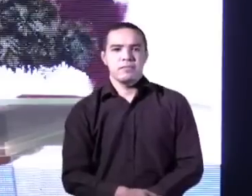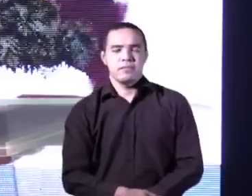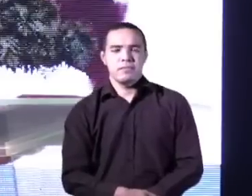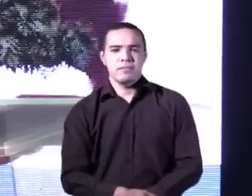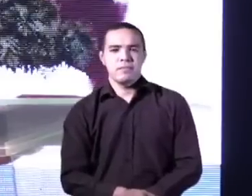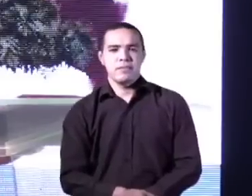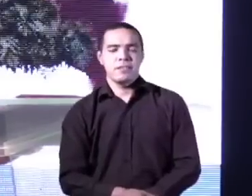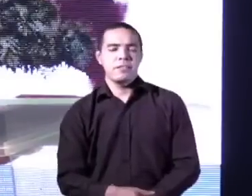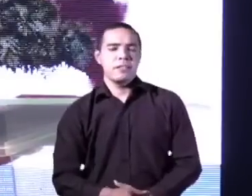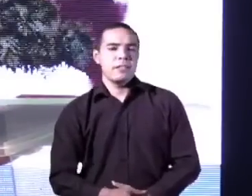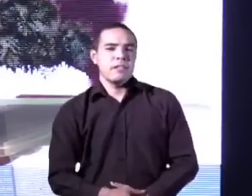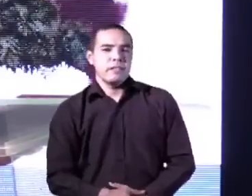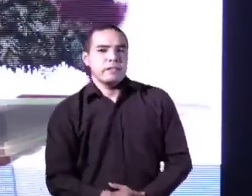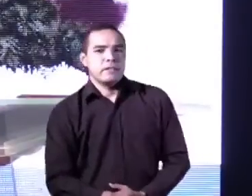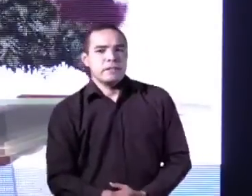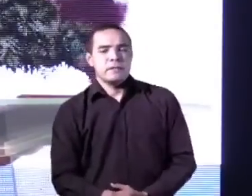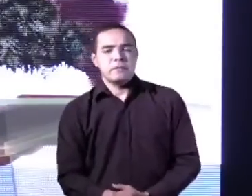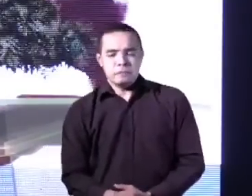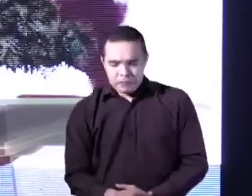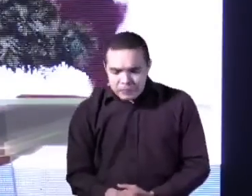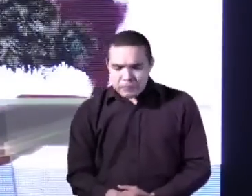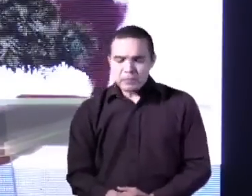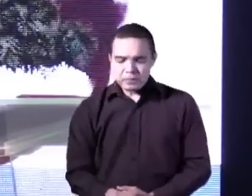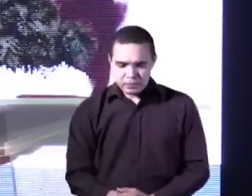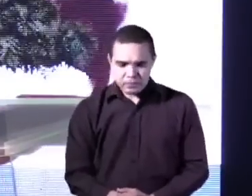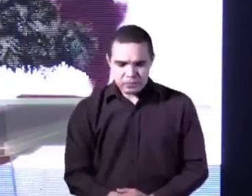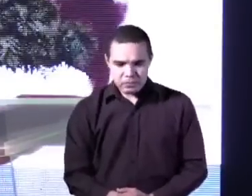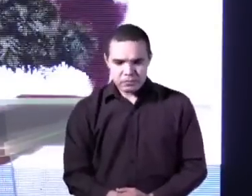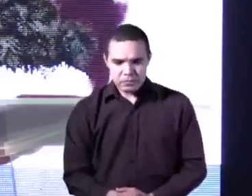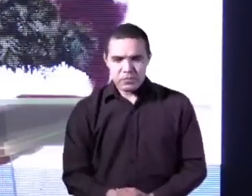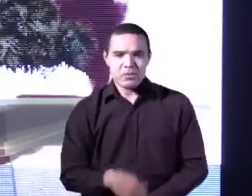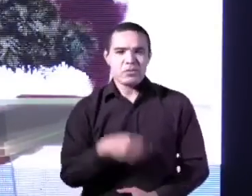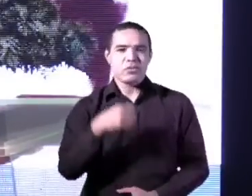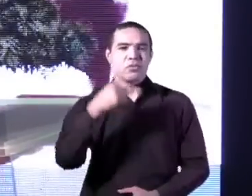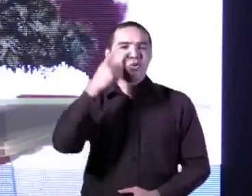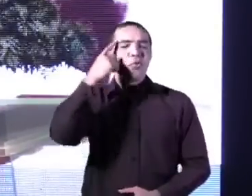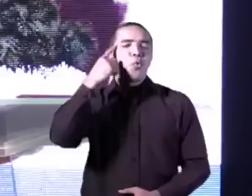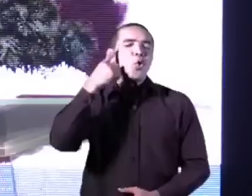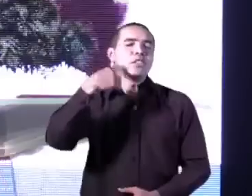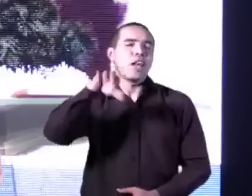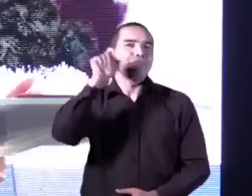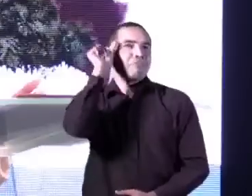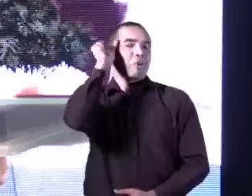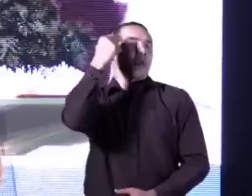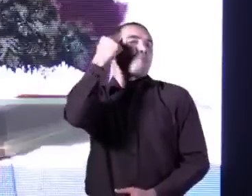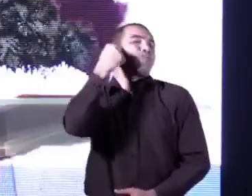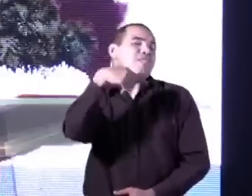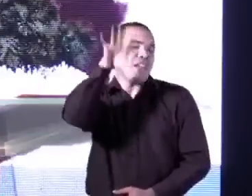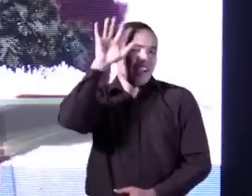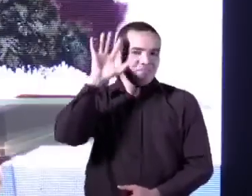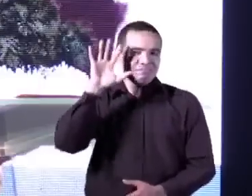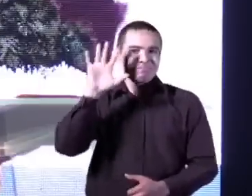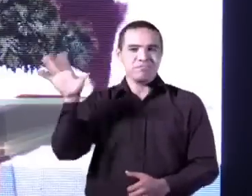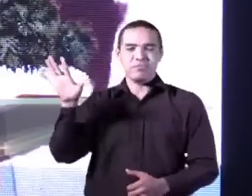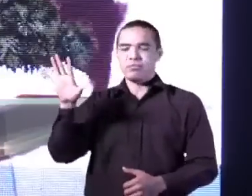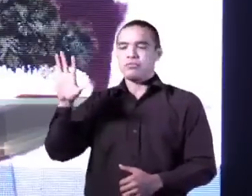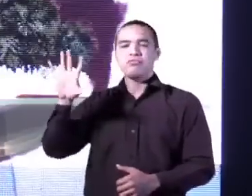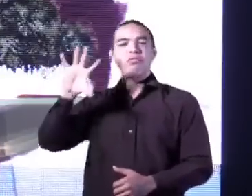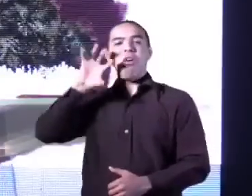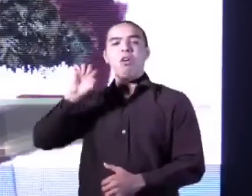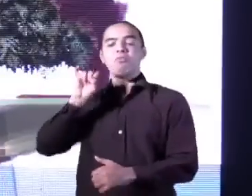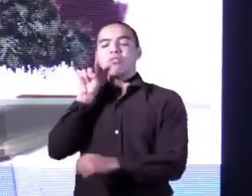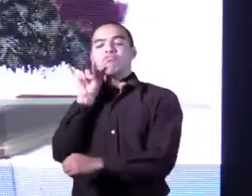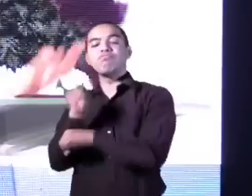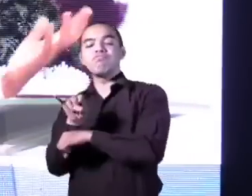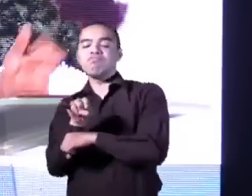me acuerdo que me robé un machete de uno de los guardias para poderme